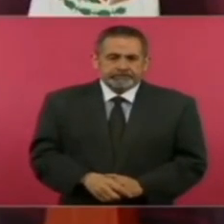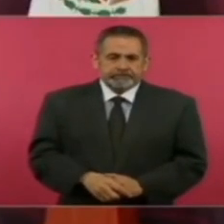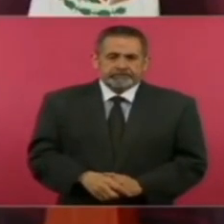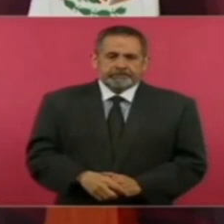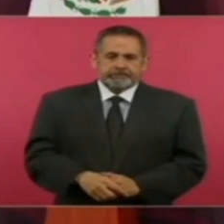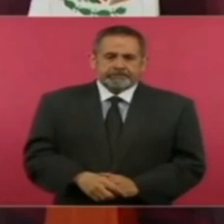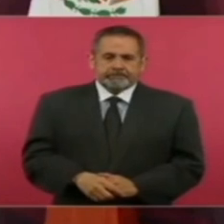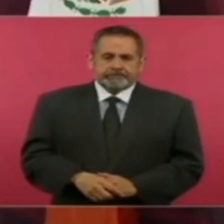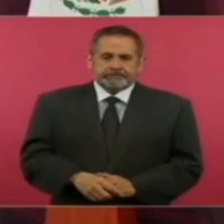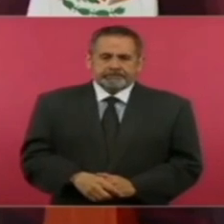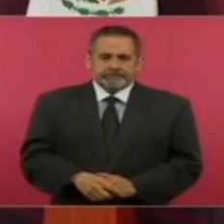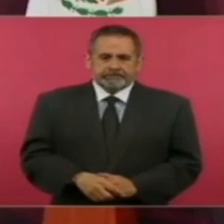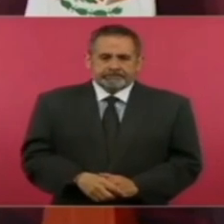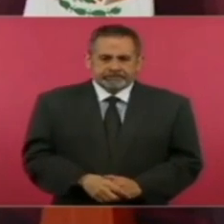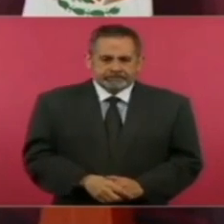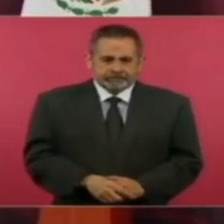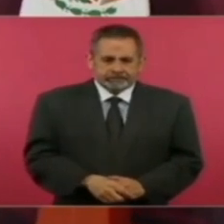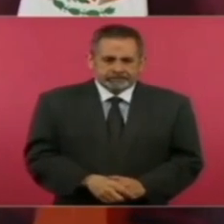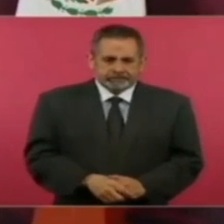donde está la empleada